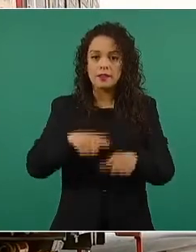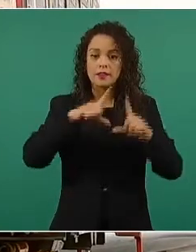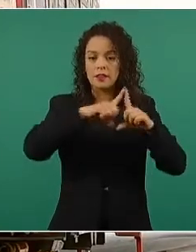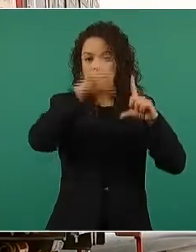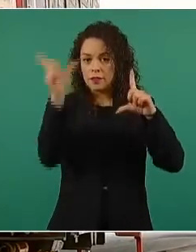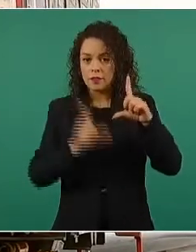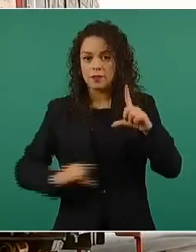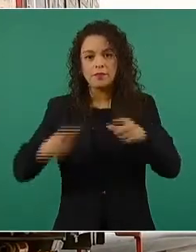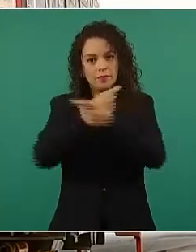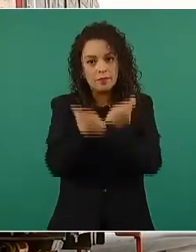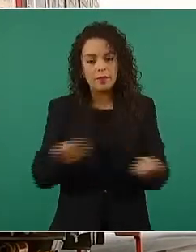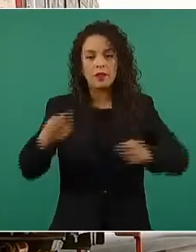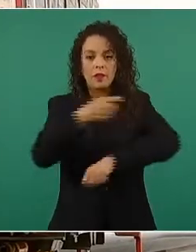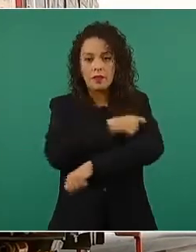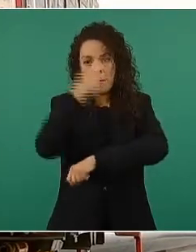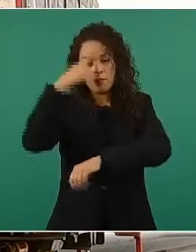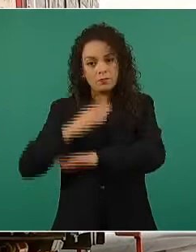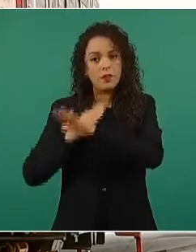¡Pedro!